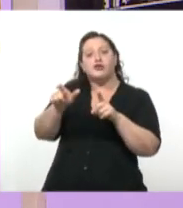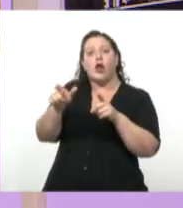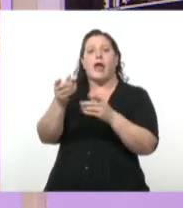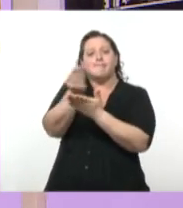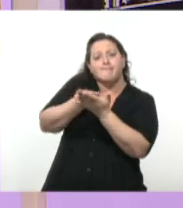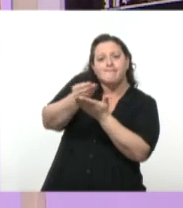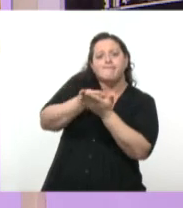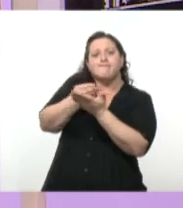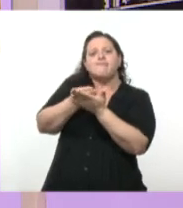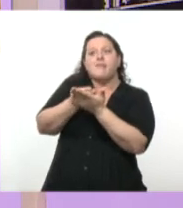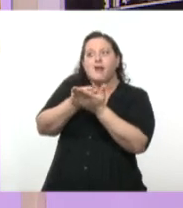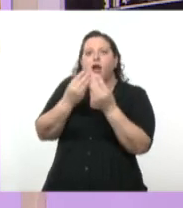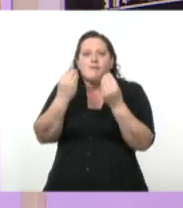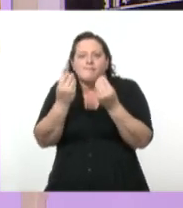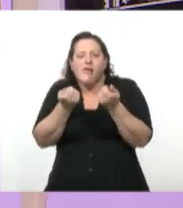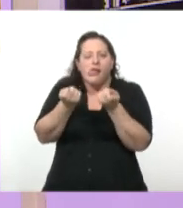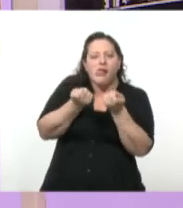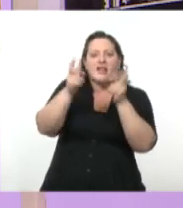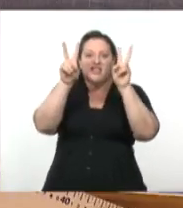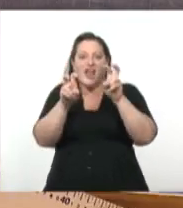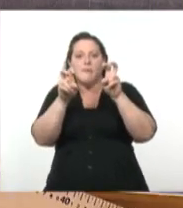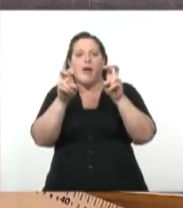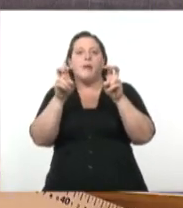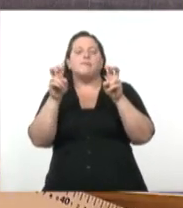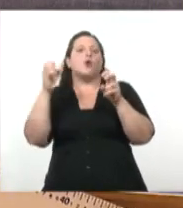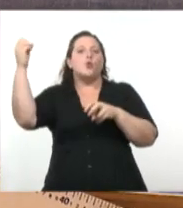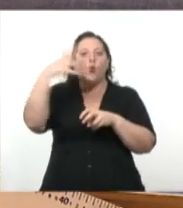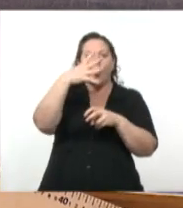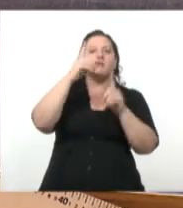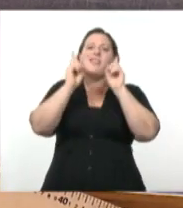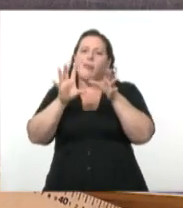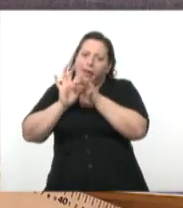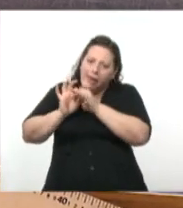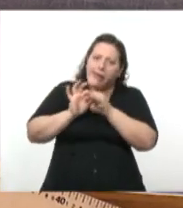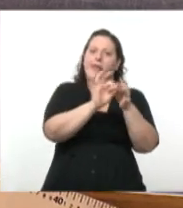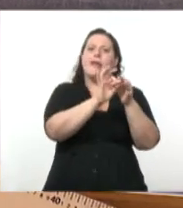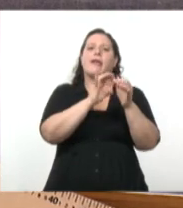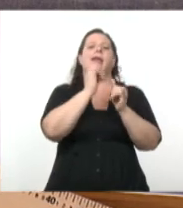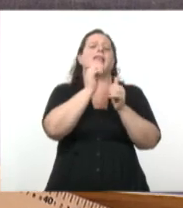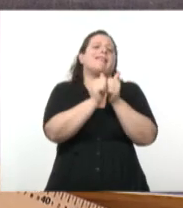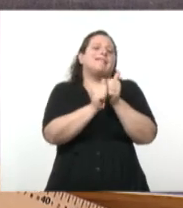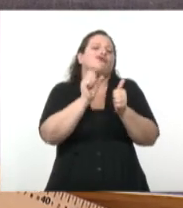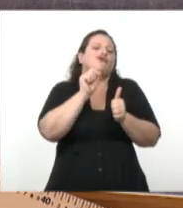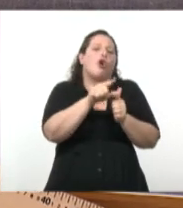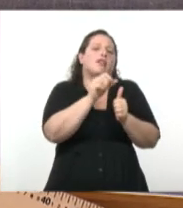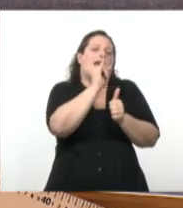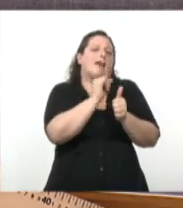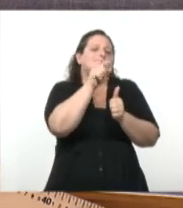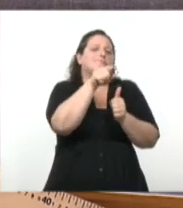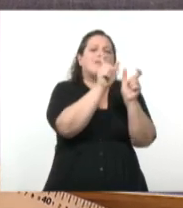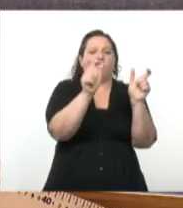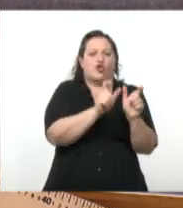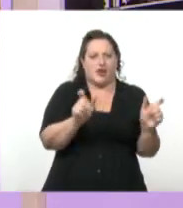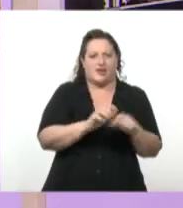Y interpretar a su vez los textos, la historia que están contando. La luz es todo, porque es lo que hace que se vea algo.